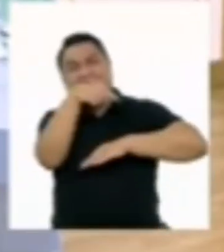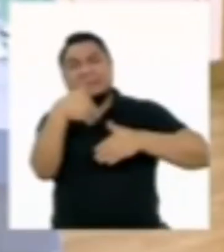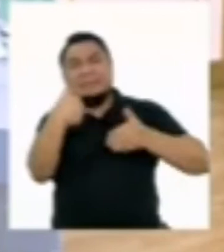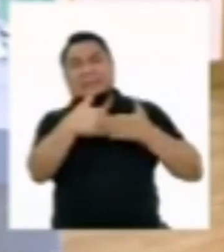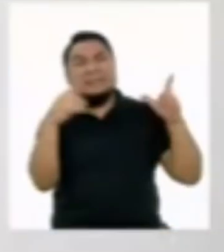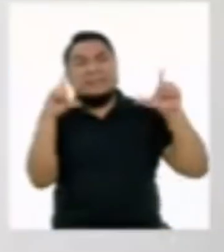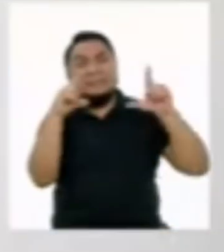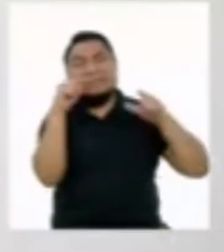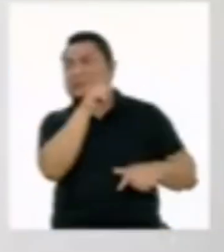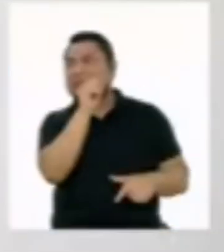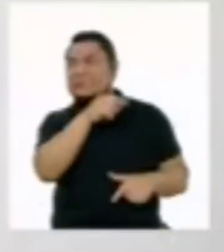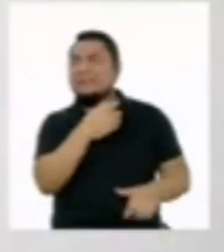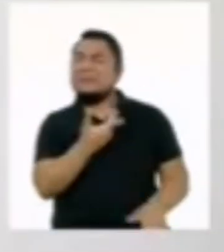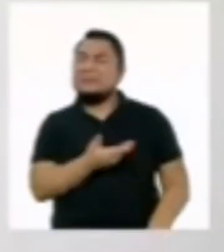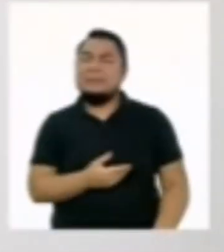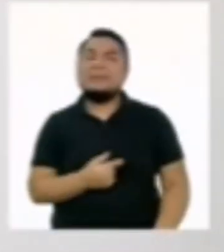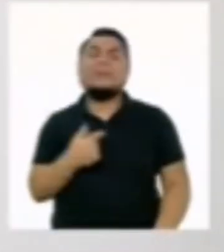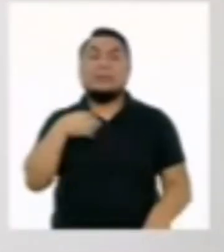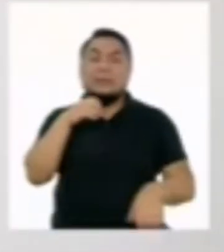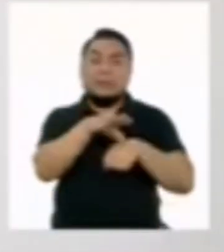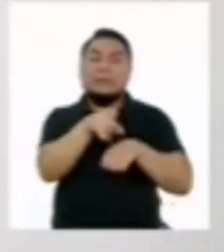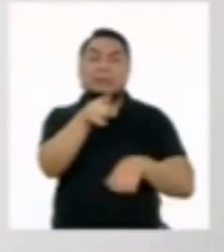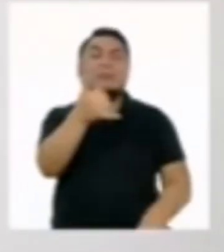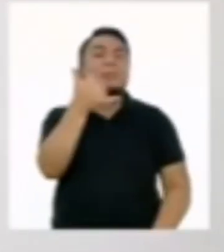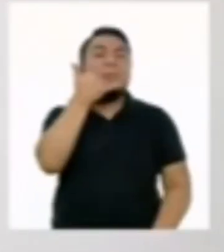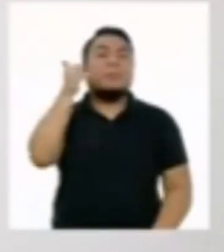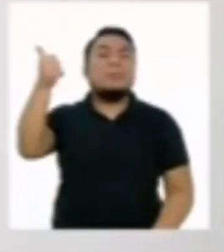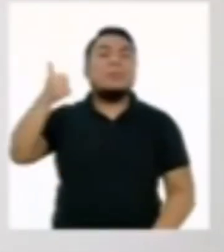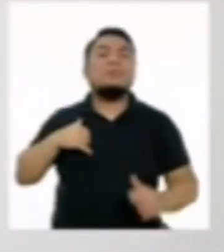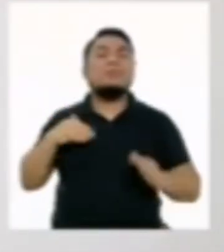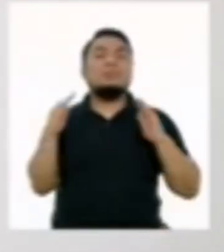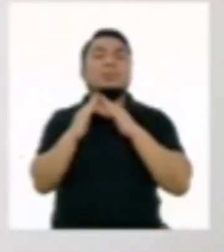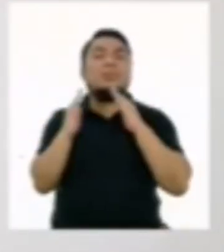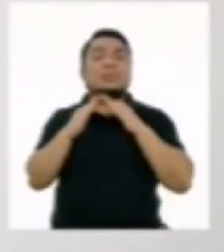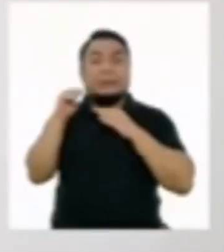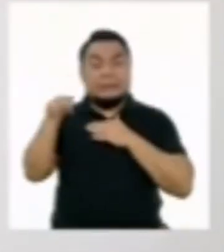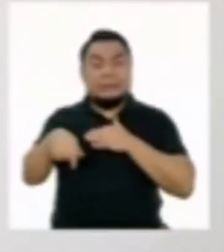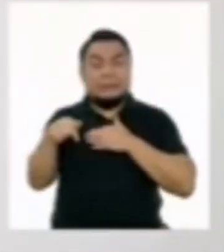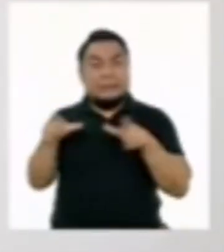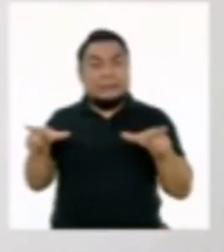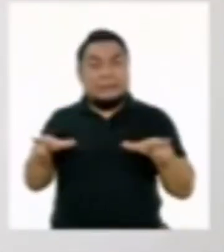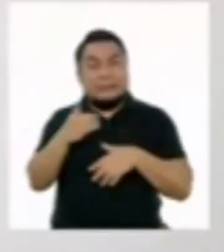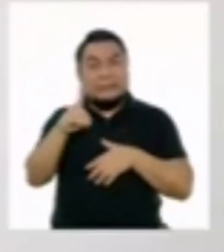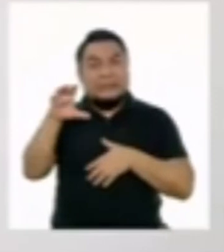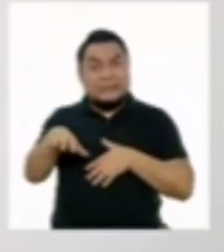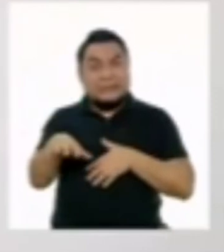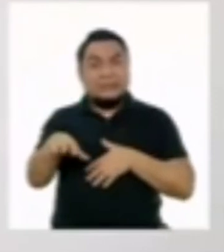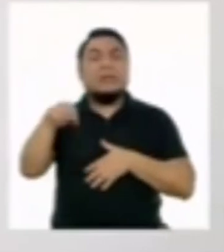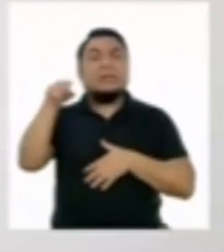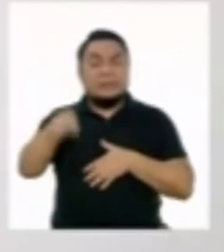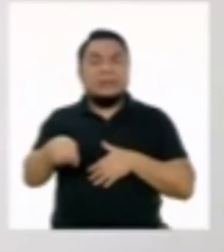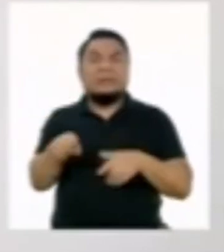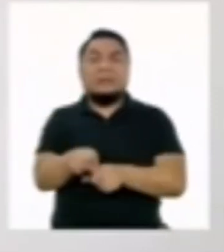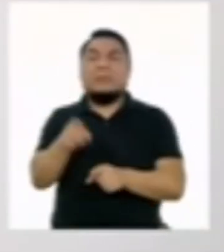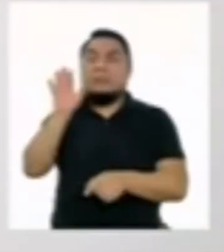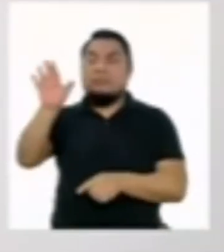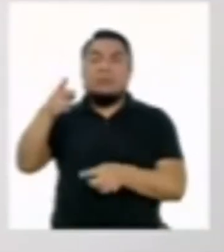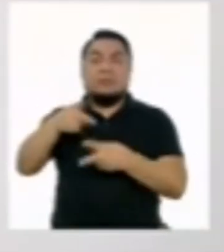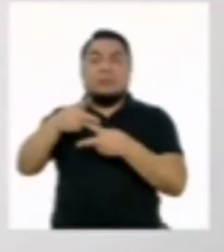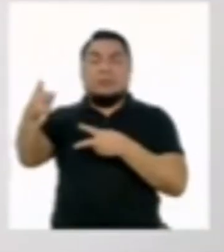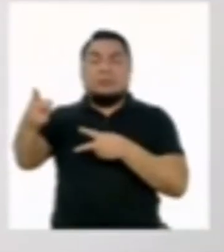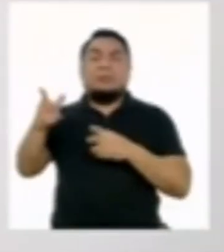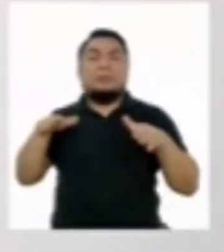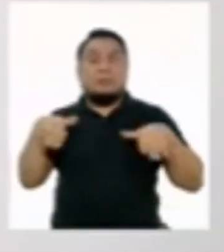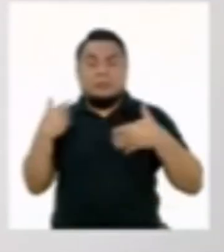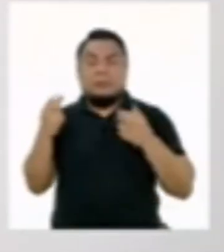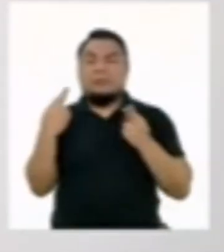cerca al canal? Te recomiendo llamar a la municipalidad de este distrito. Aparte, los vecinos de la